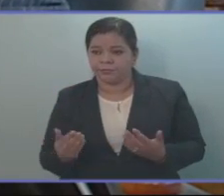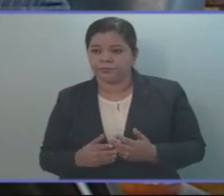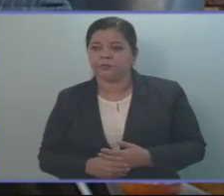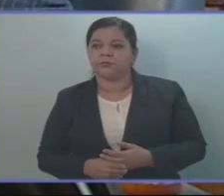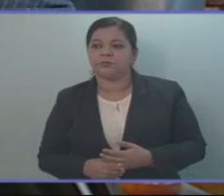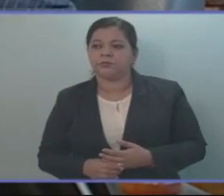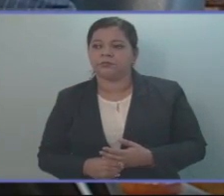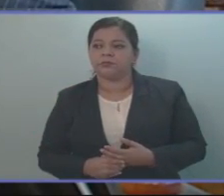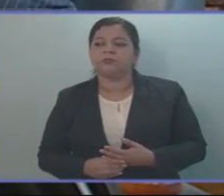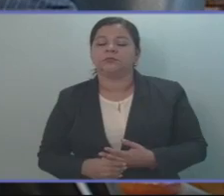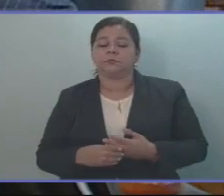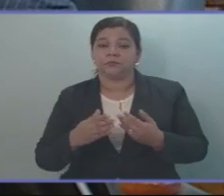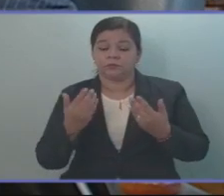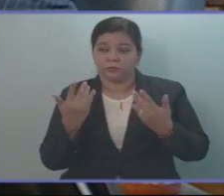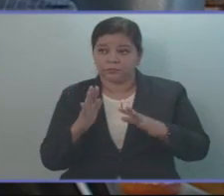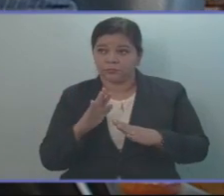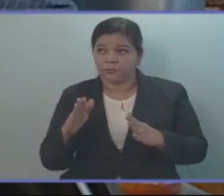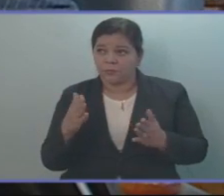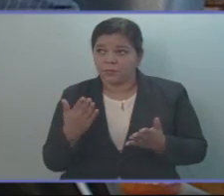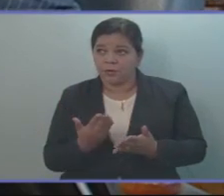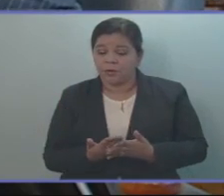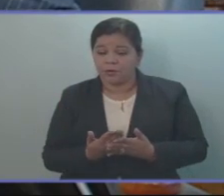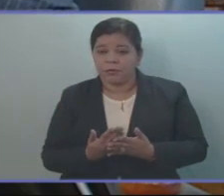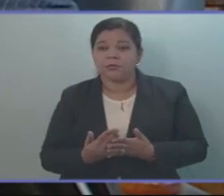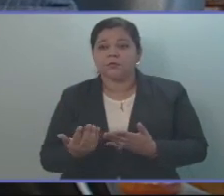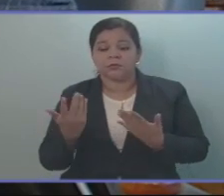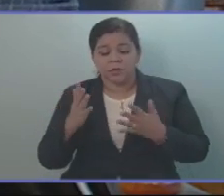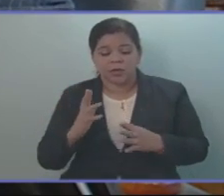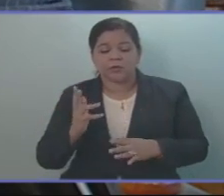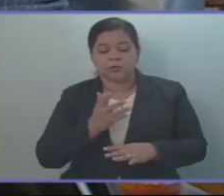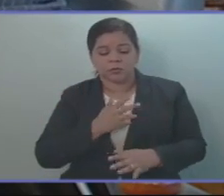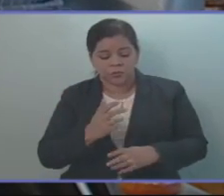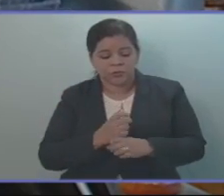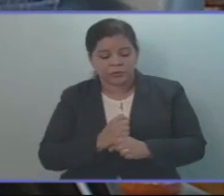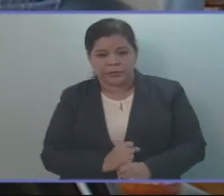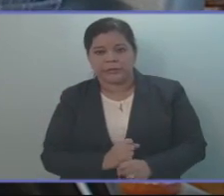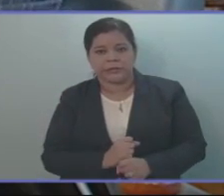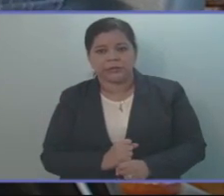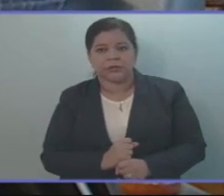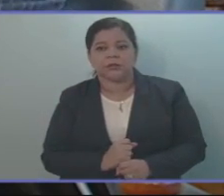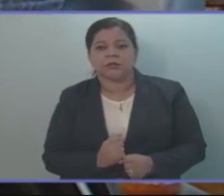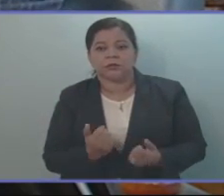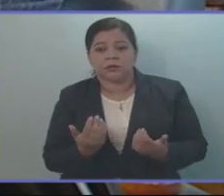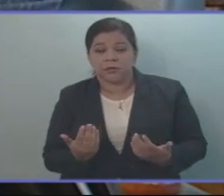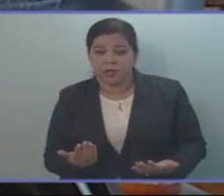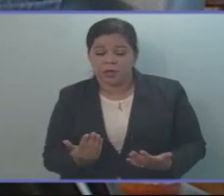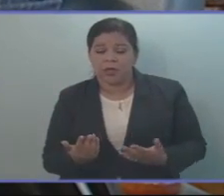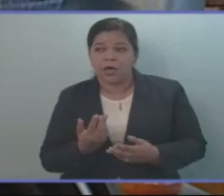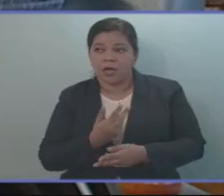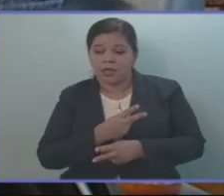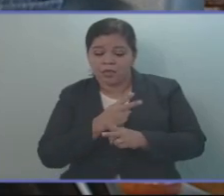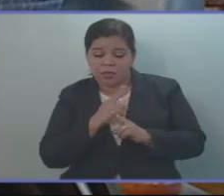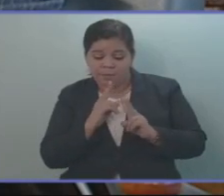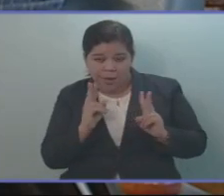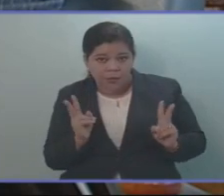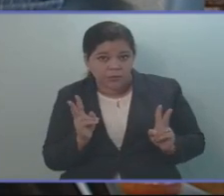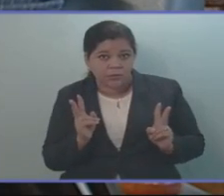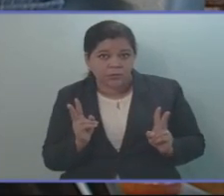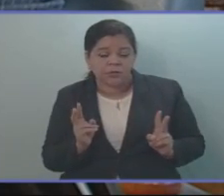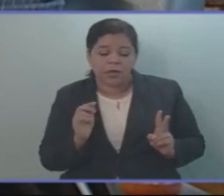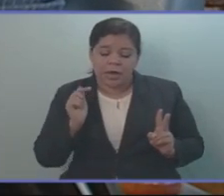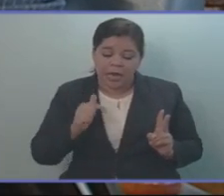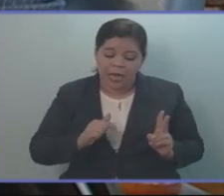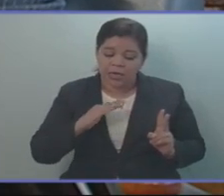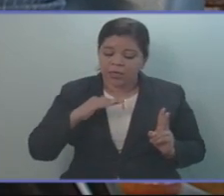resulta ser que, si bien estamos garantizando el clima de paz y armonía, este